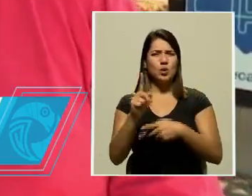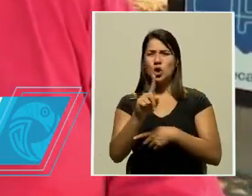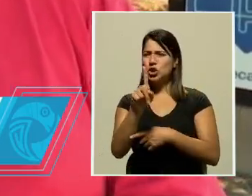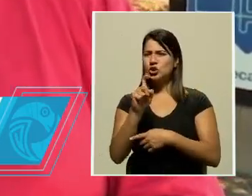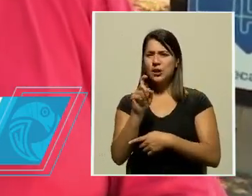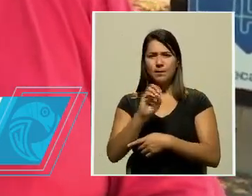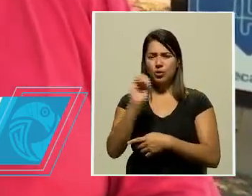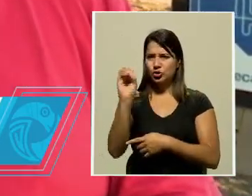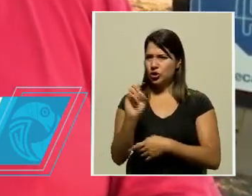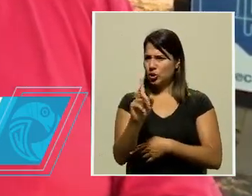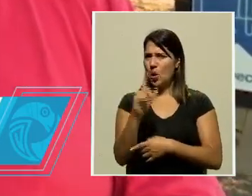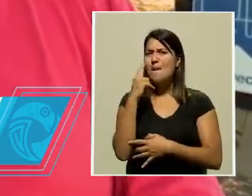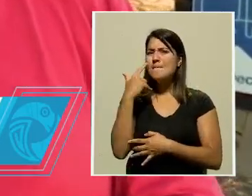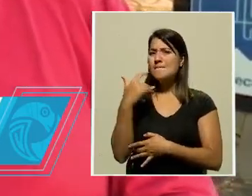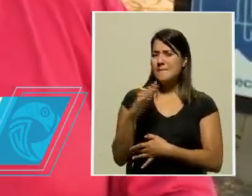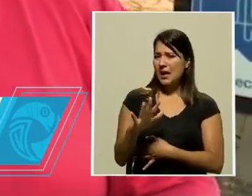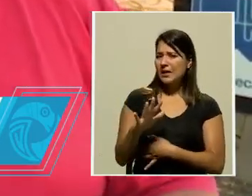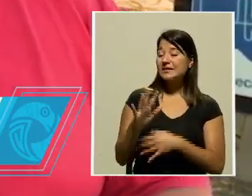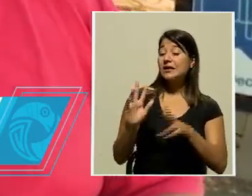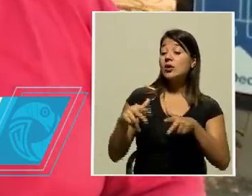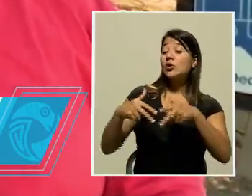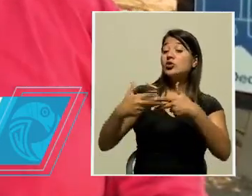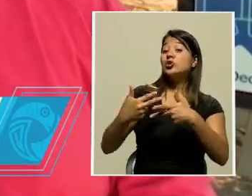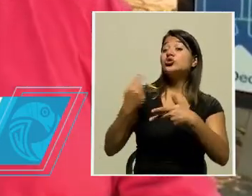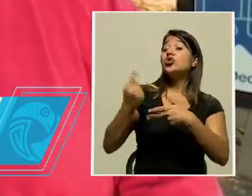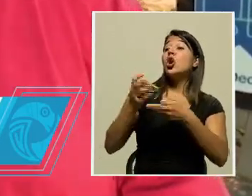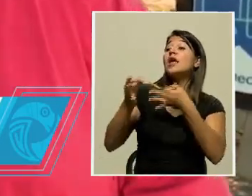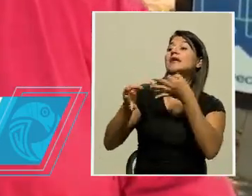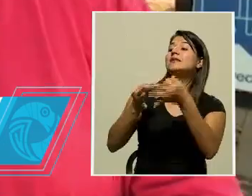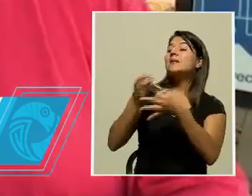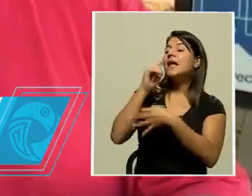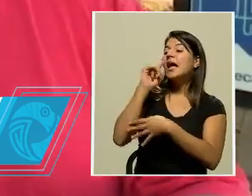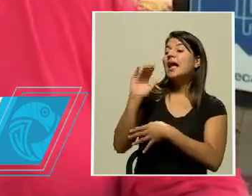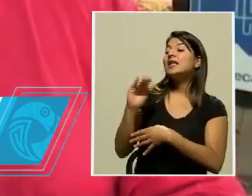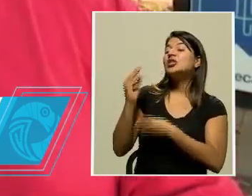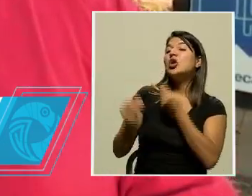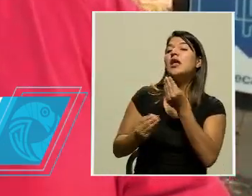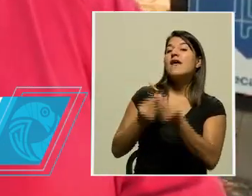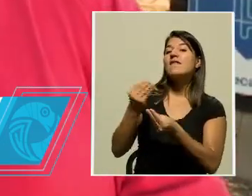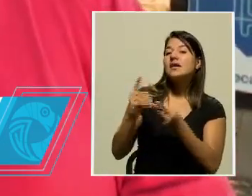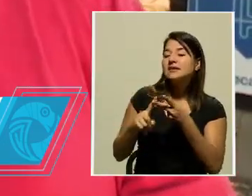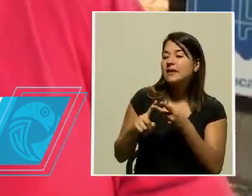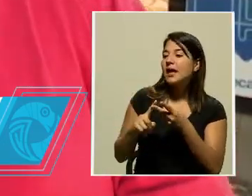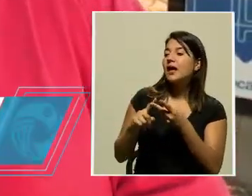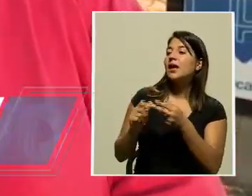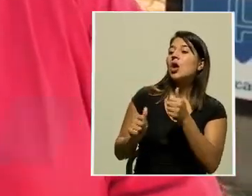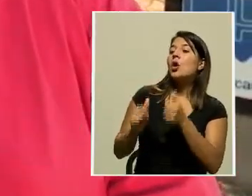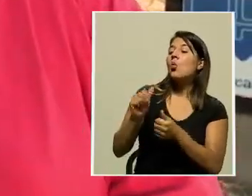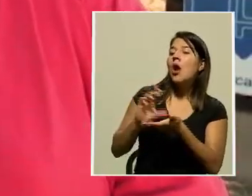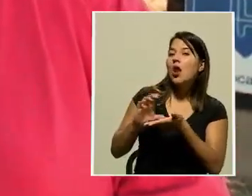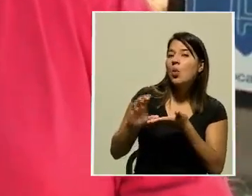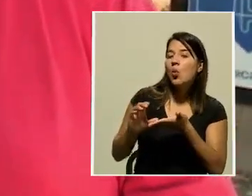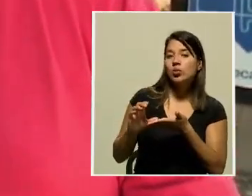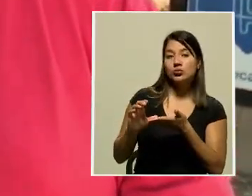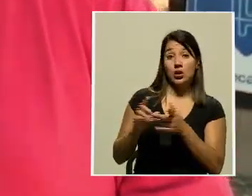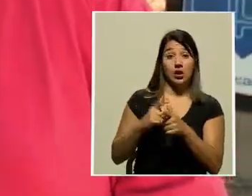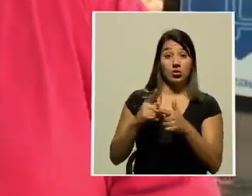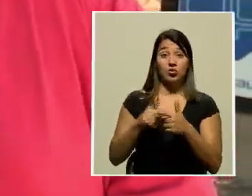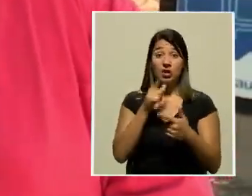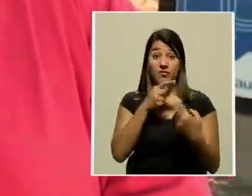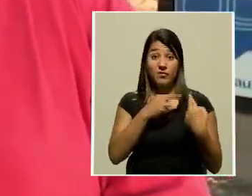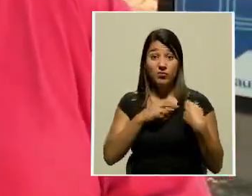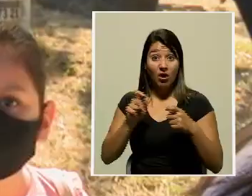como para explicarle al niño qué es lo que están haciendo, por cuál materia van, qué es lo que están viendo, y los padres son los que tienen que